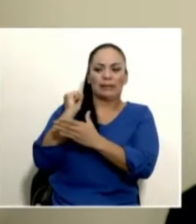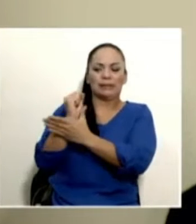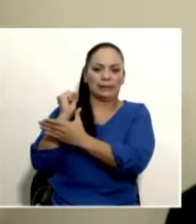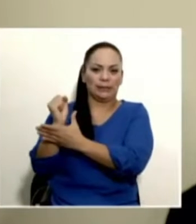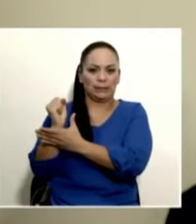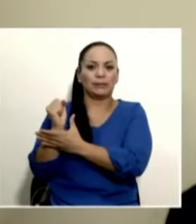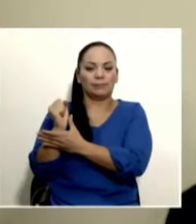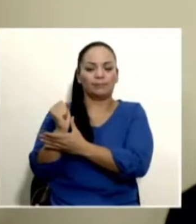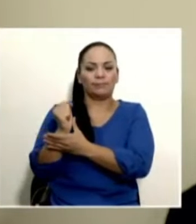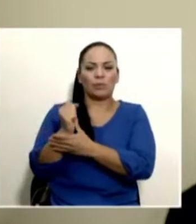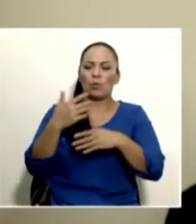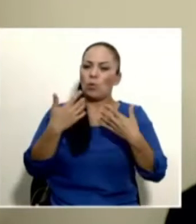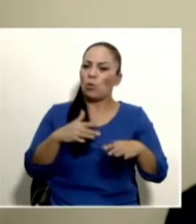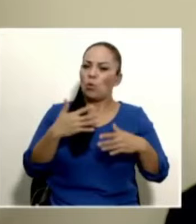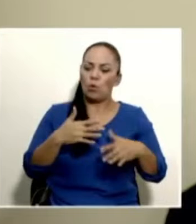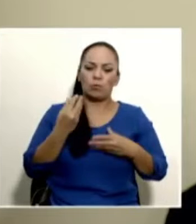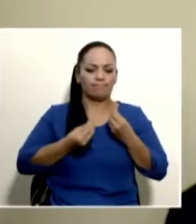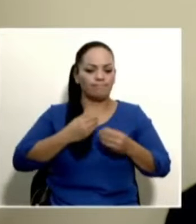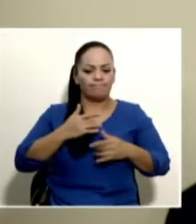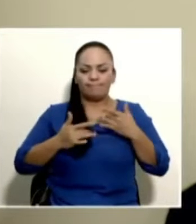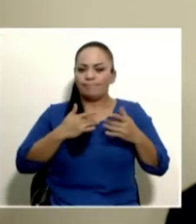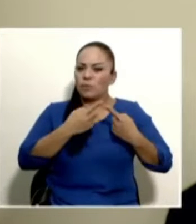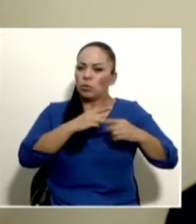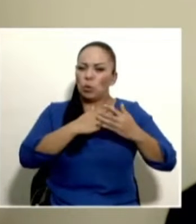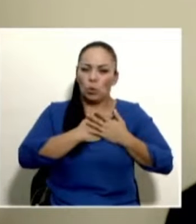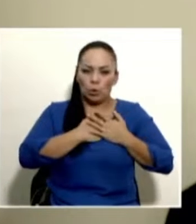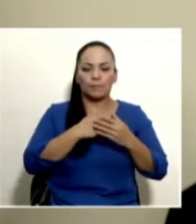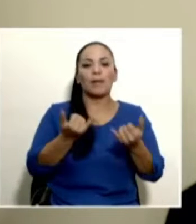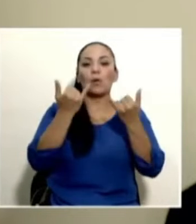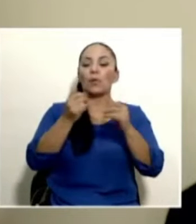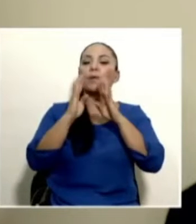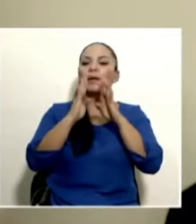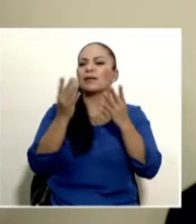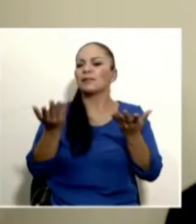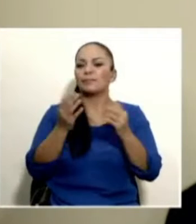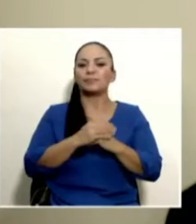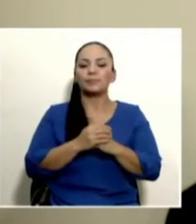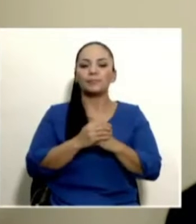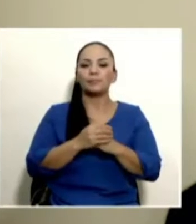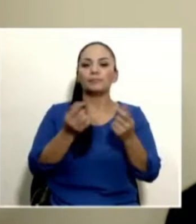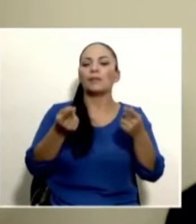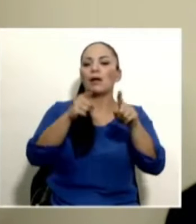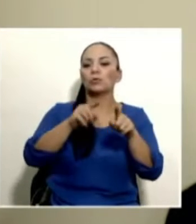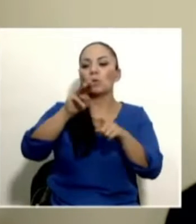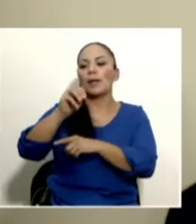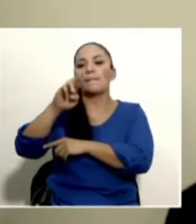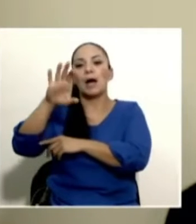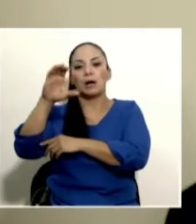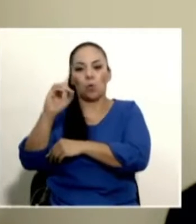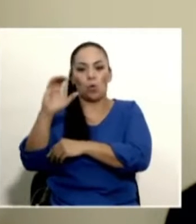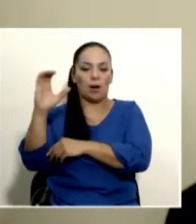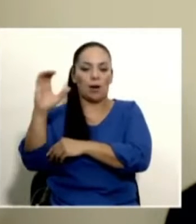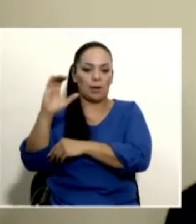que nos causaron muchísimo dolor. Y en particular ahora me voy a referir al caso de Marco Calzada.